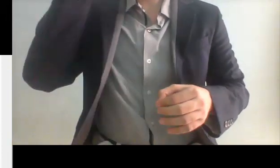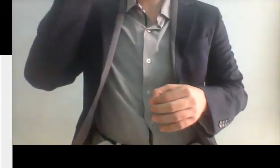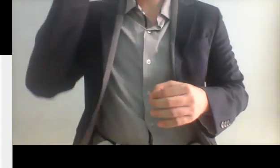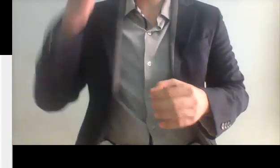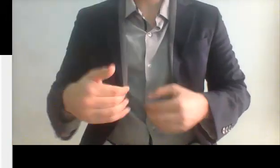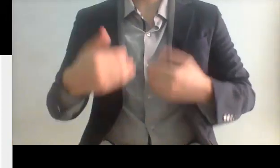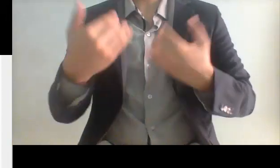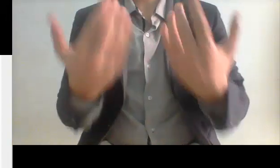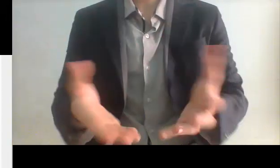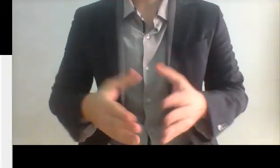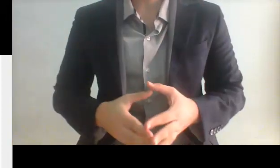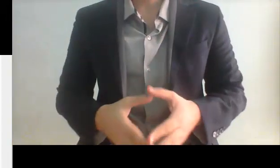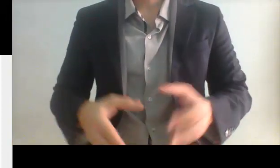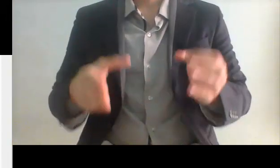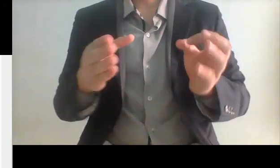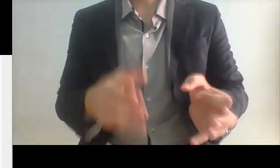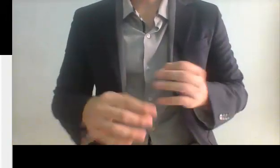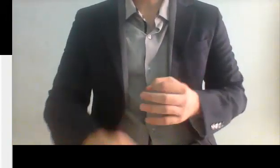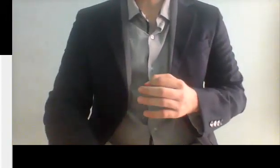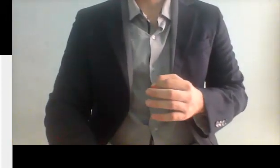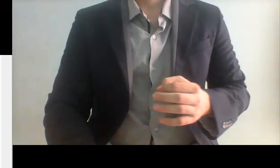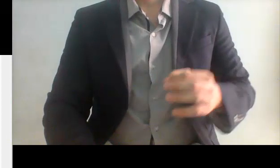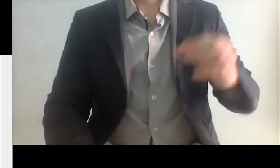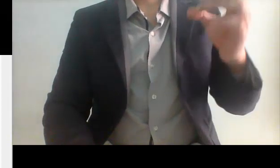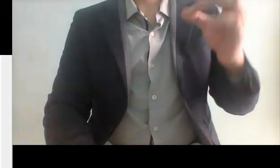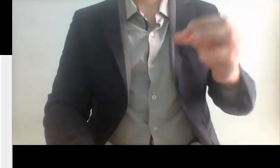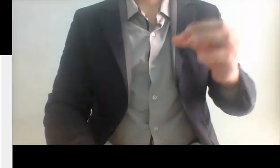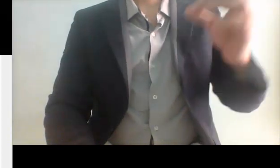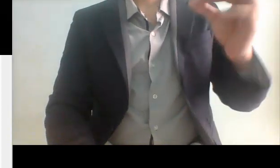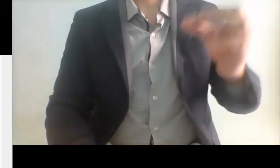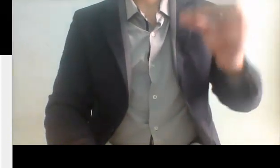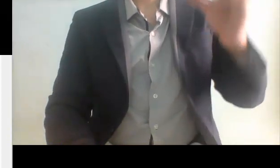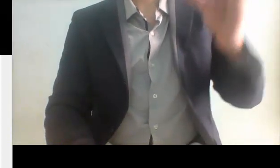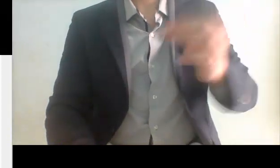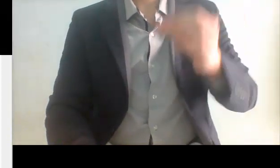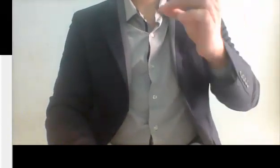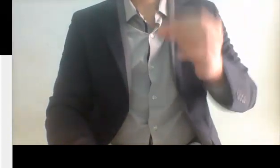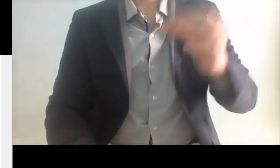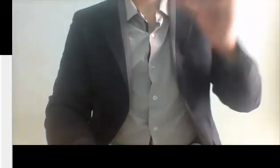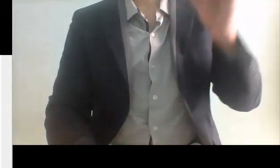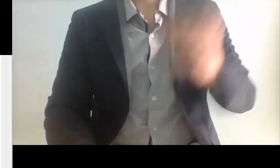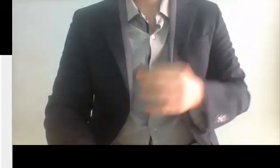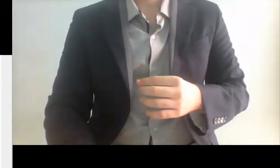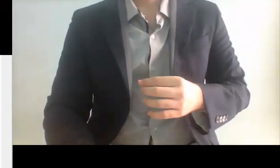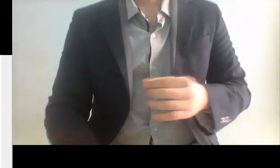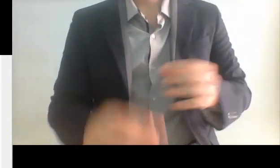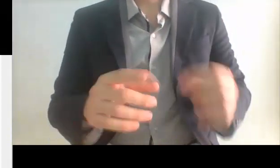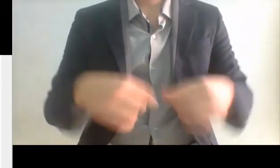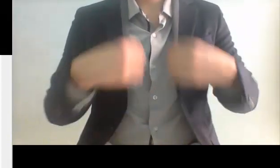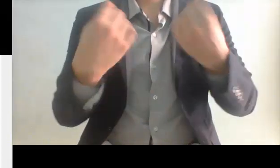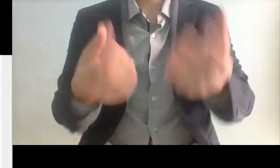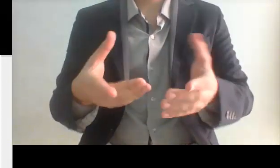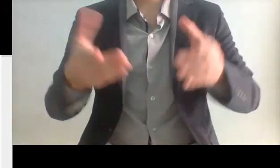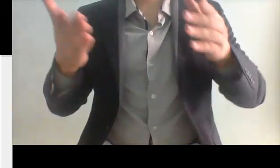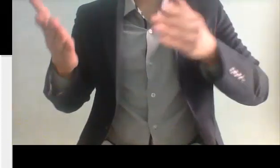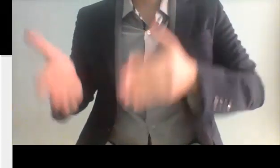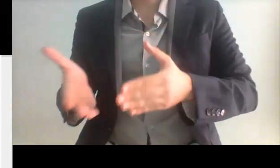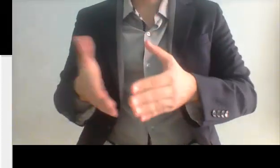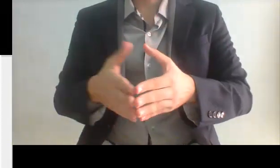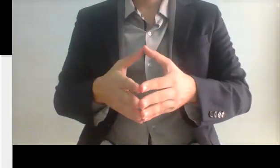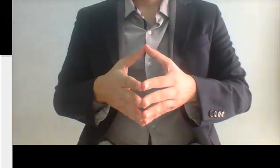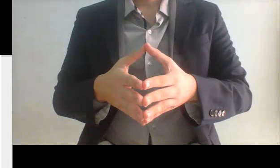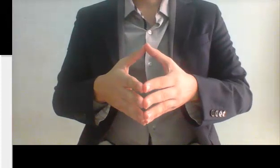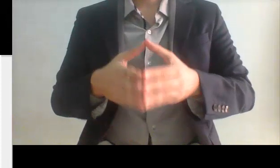porque ahí si se ponen como leones pero que ocurre que el mismo Miguel Ángel Osorio Chong y su esposa interpusieron un